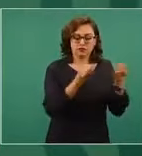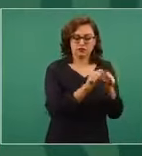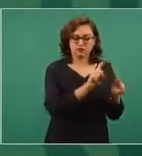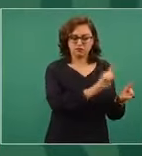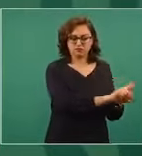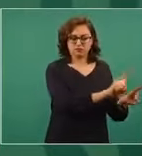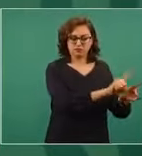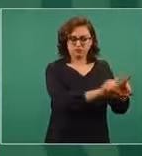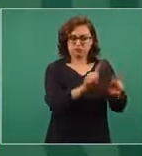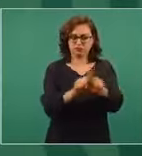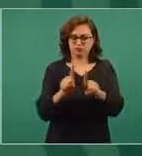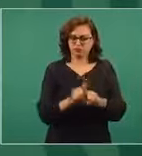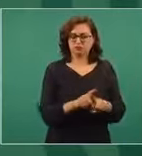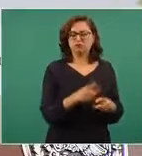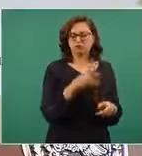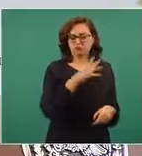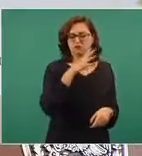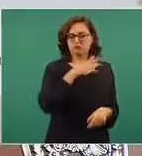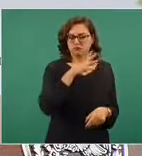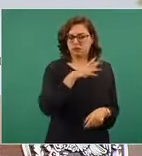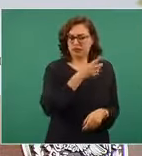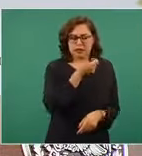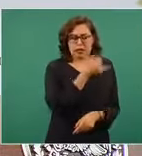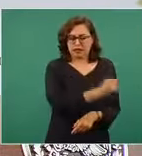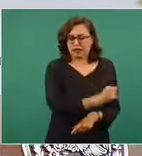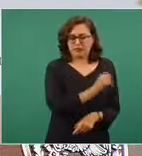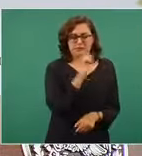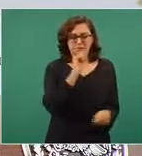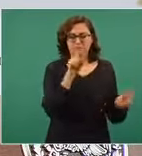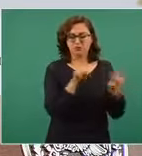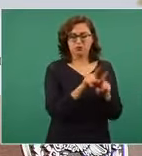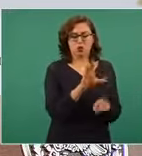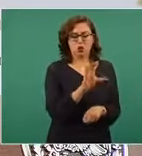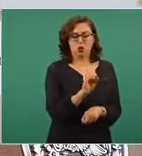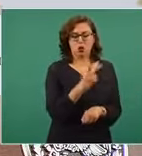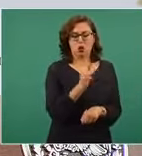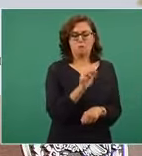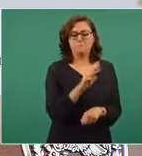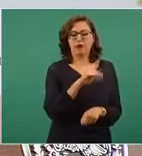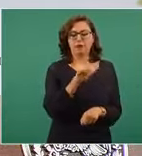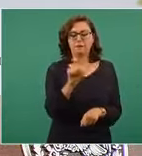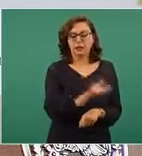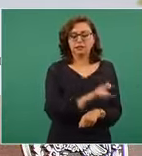Los partidos. Así, este es un sector de ese partido.